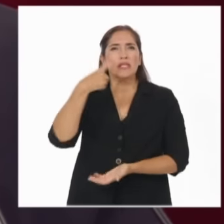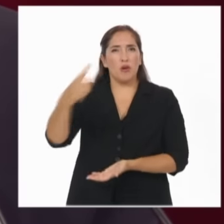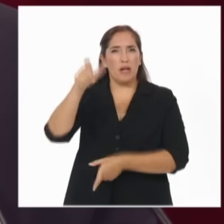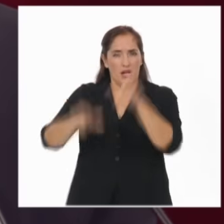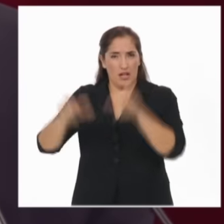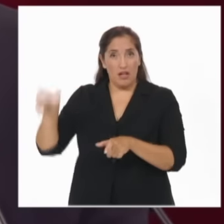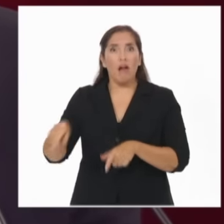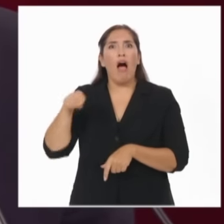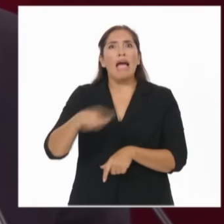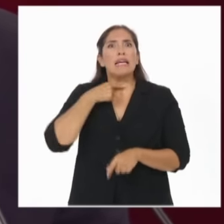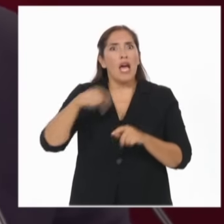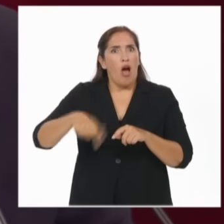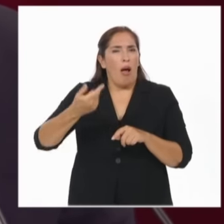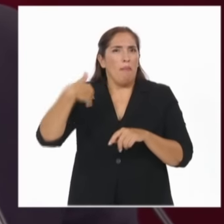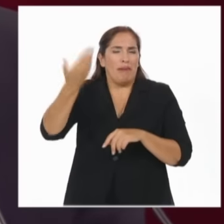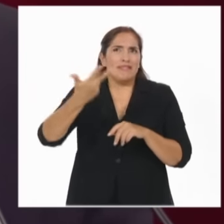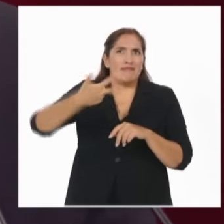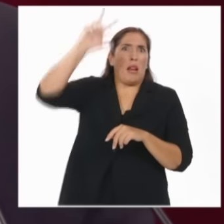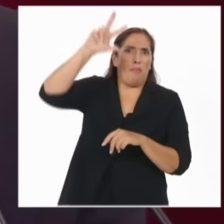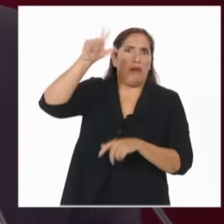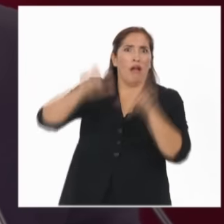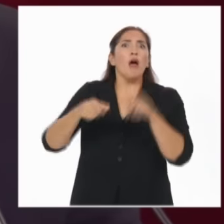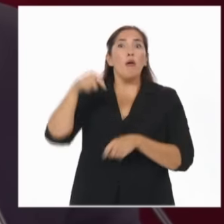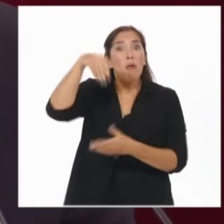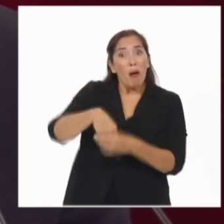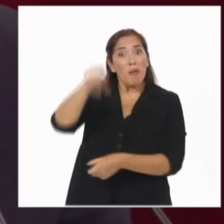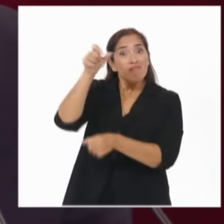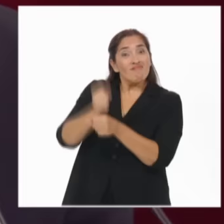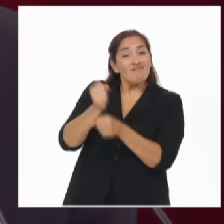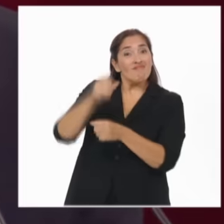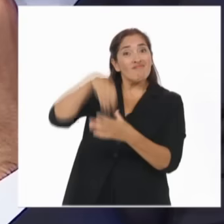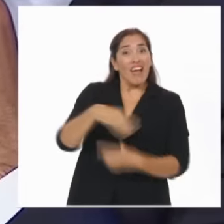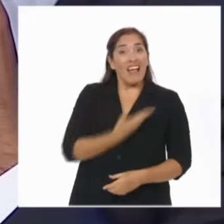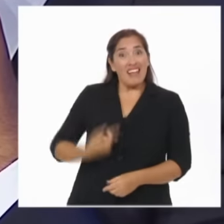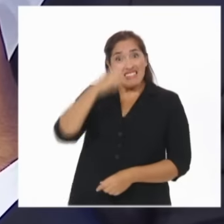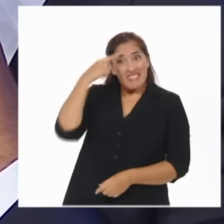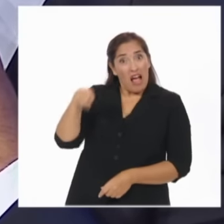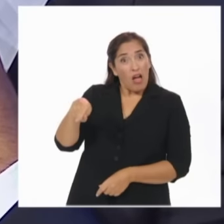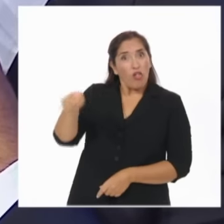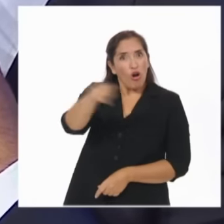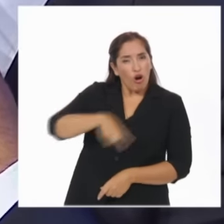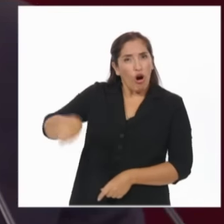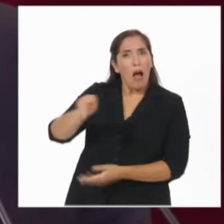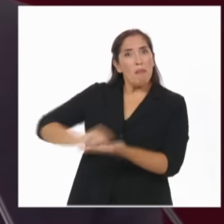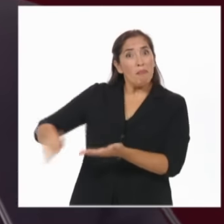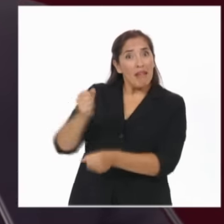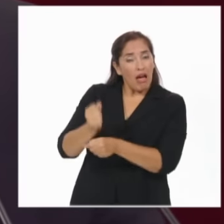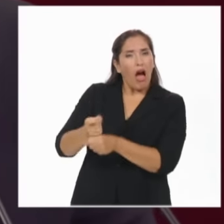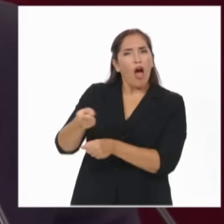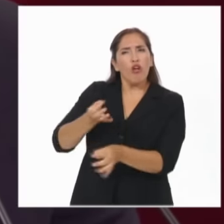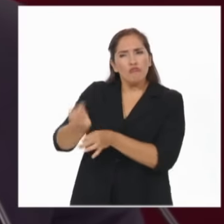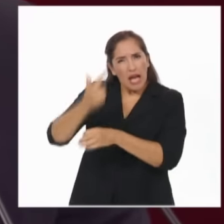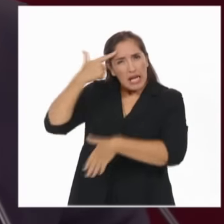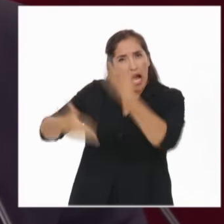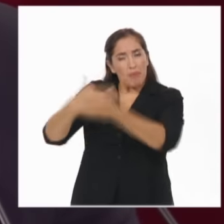triplicar esa cifra para que cada vez más personas que se desempeñan en el Estado sientan el orgullo de